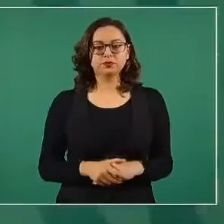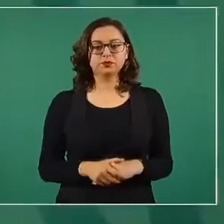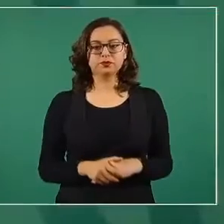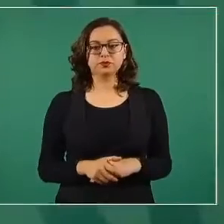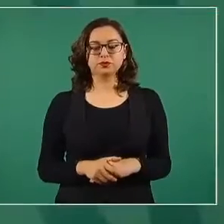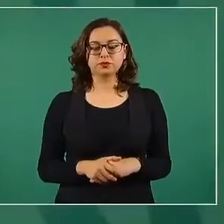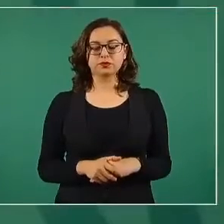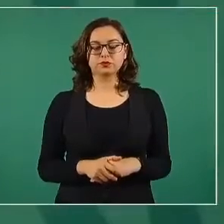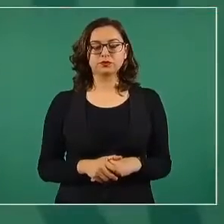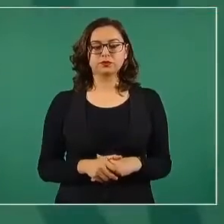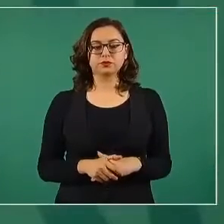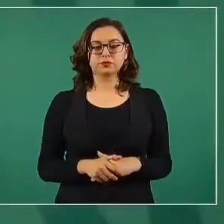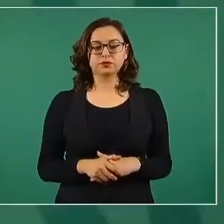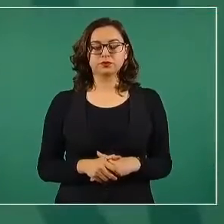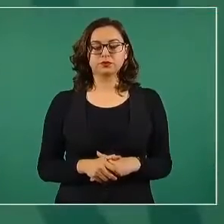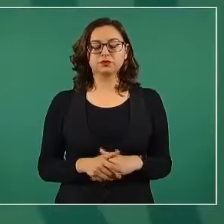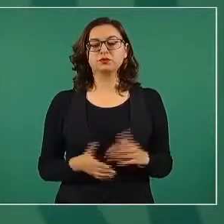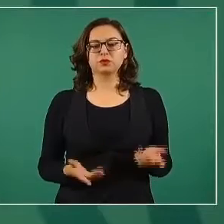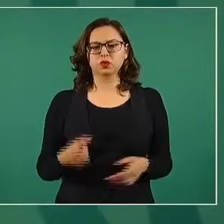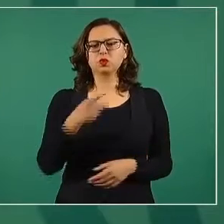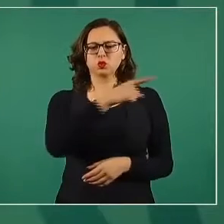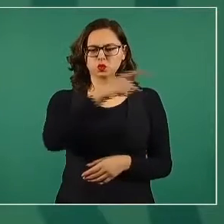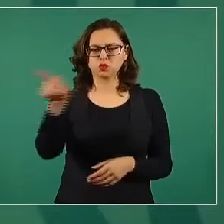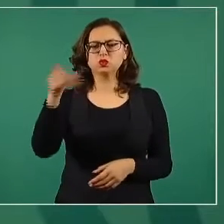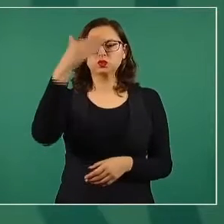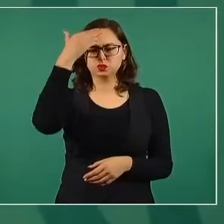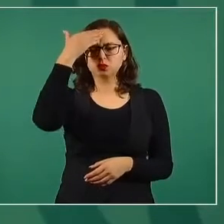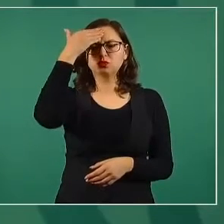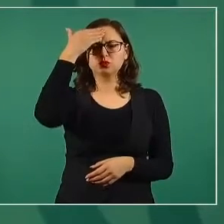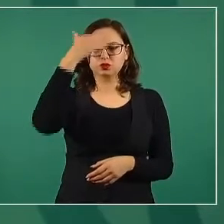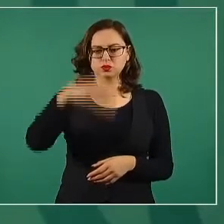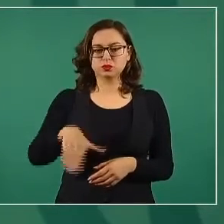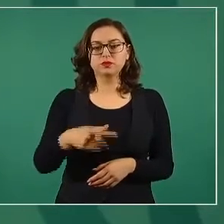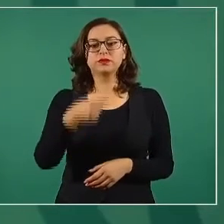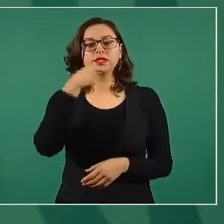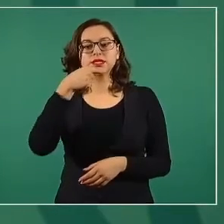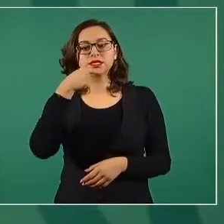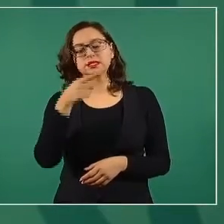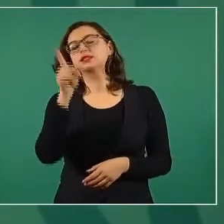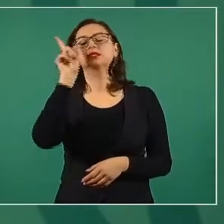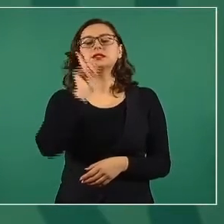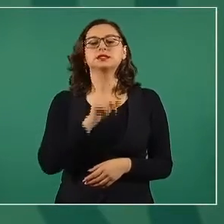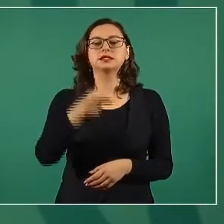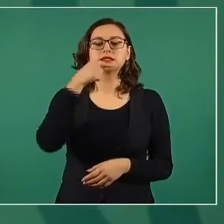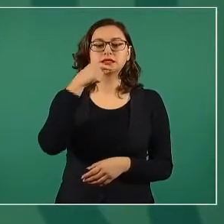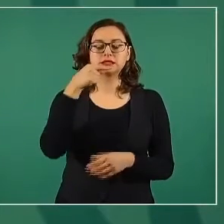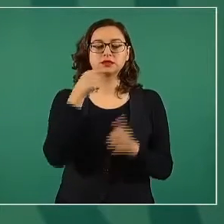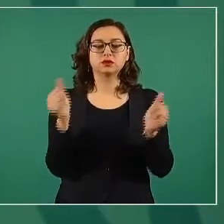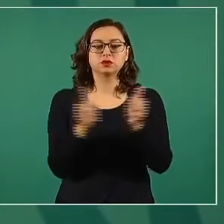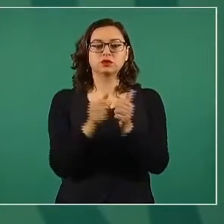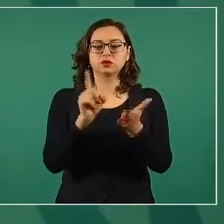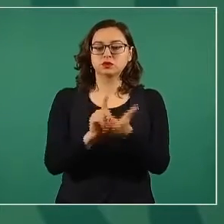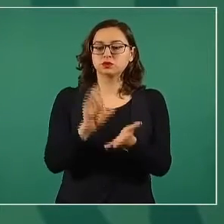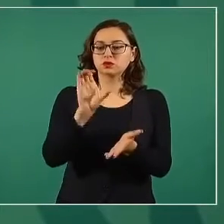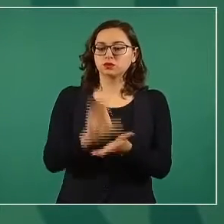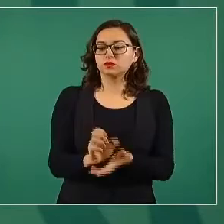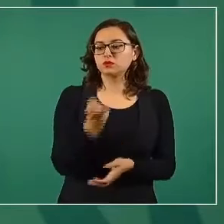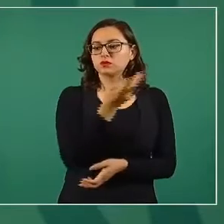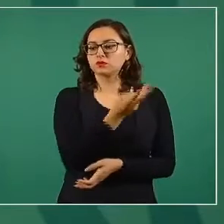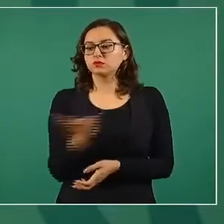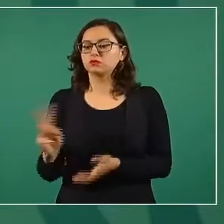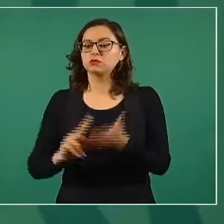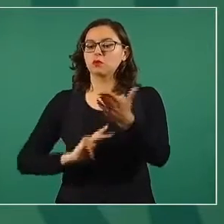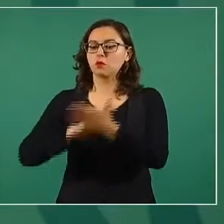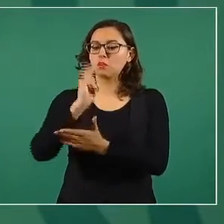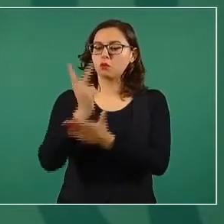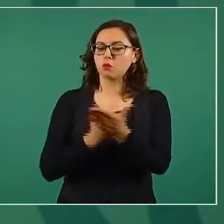aplicando un programa de apoyo a niñas y a niños con discapacidad, sobre todo